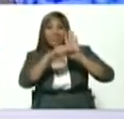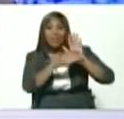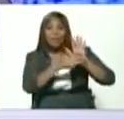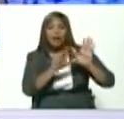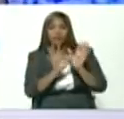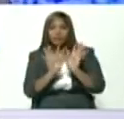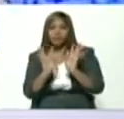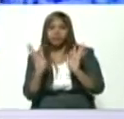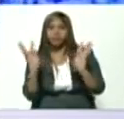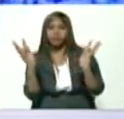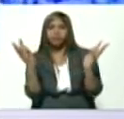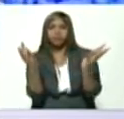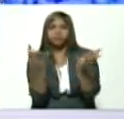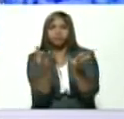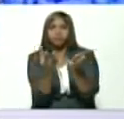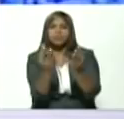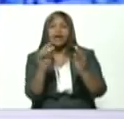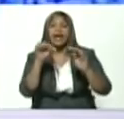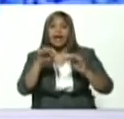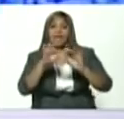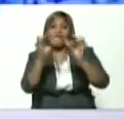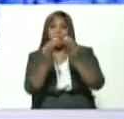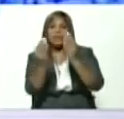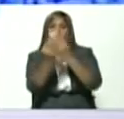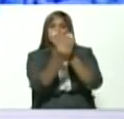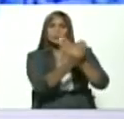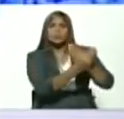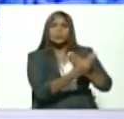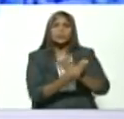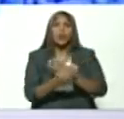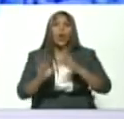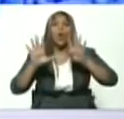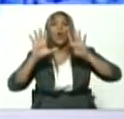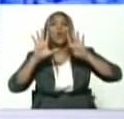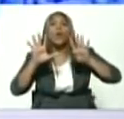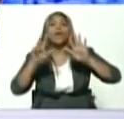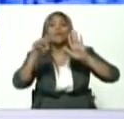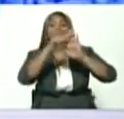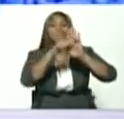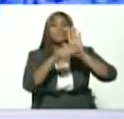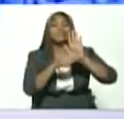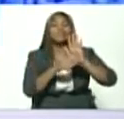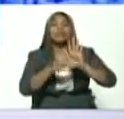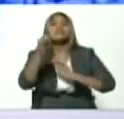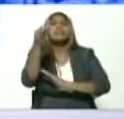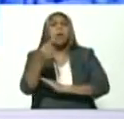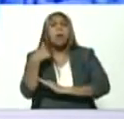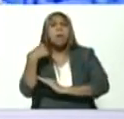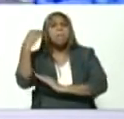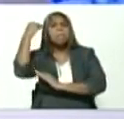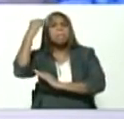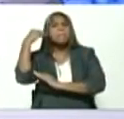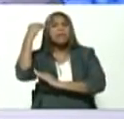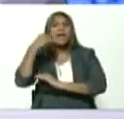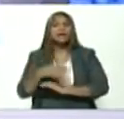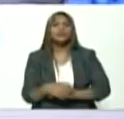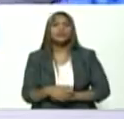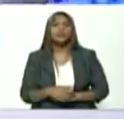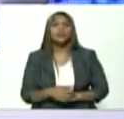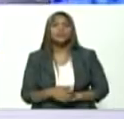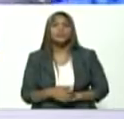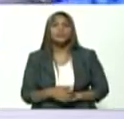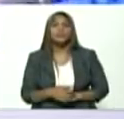rodean y la protegen son nueve puntos de verdad considero salvo